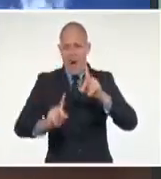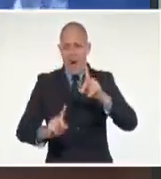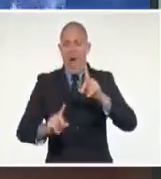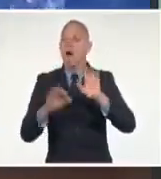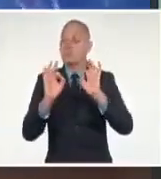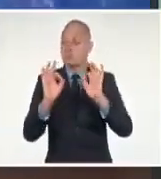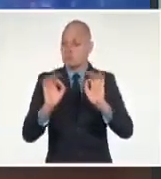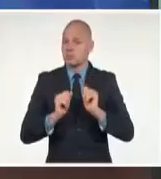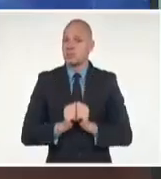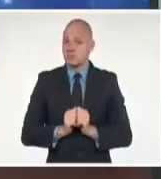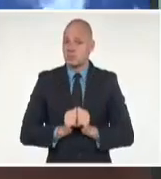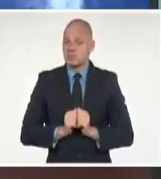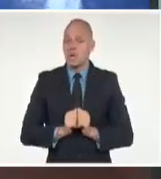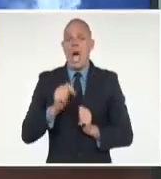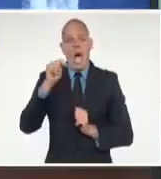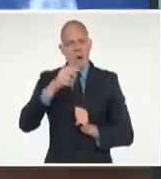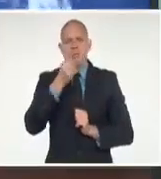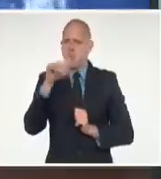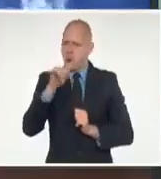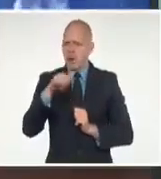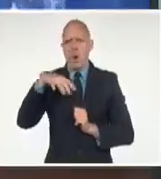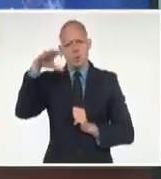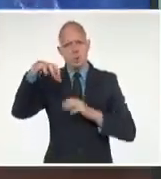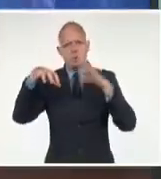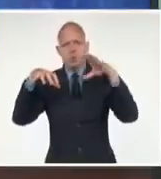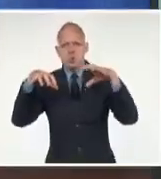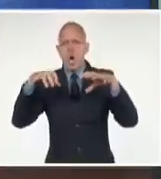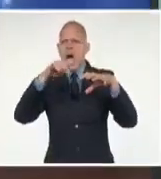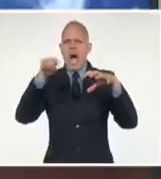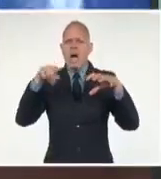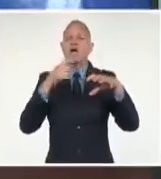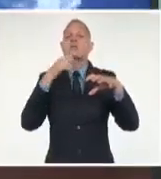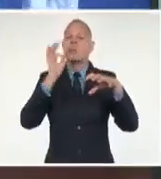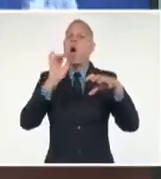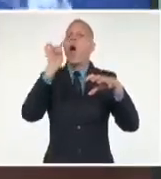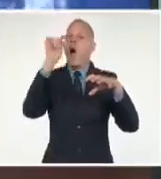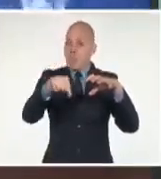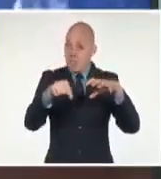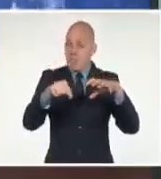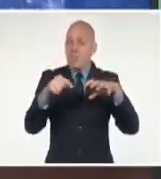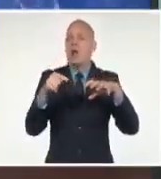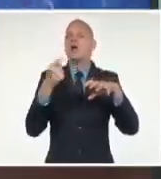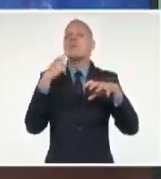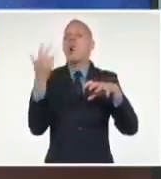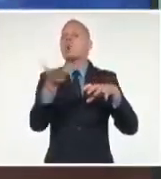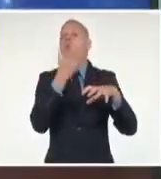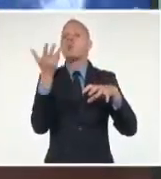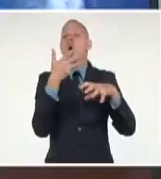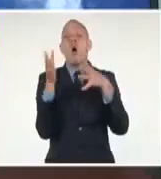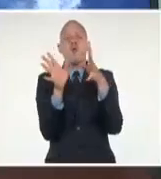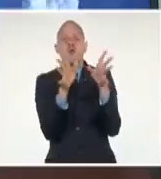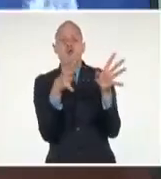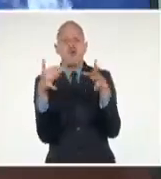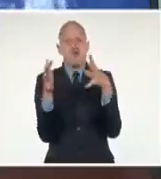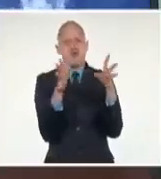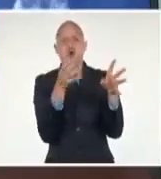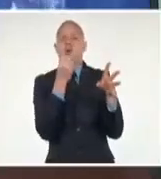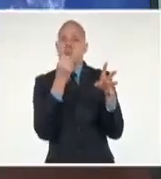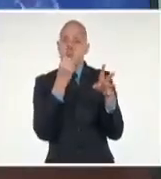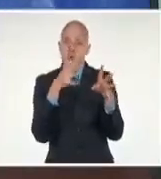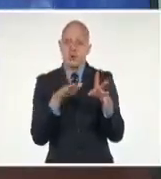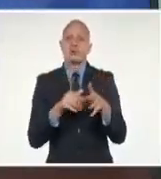eléctrica, o chubascos incluso, el viento es más fuerte. Y un viento que puede tener cualquier dirección.